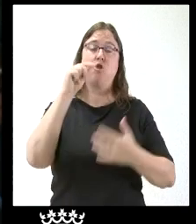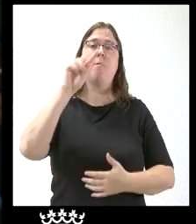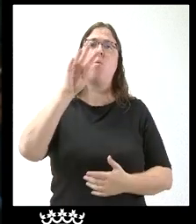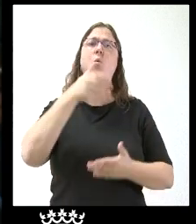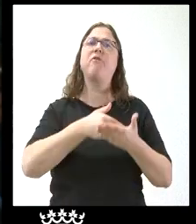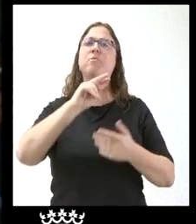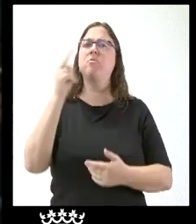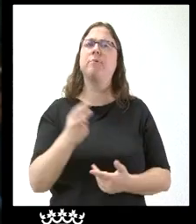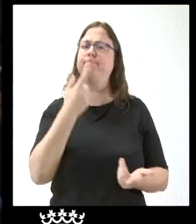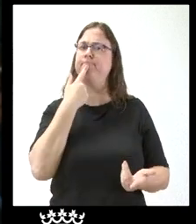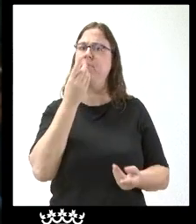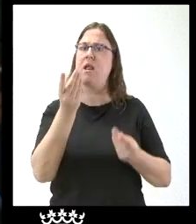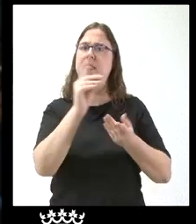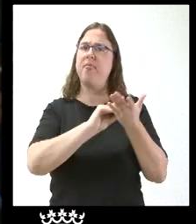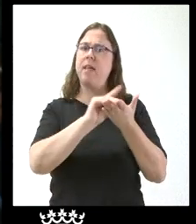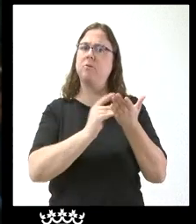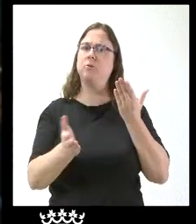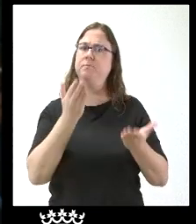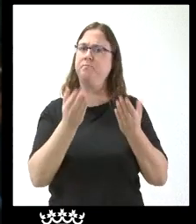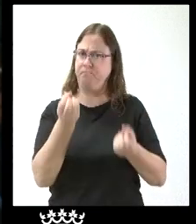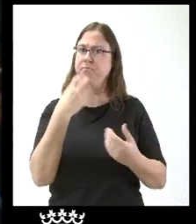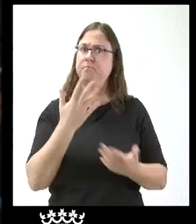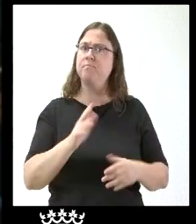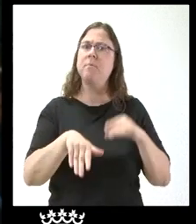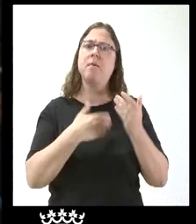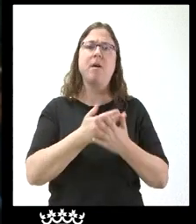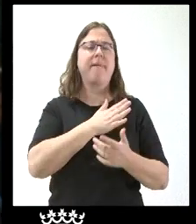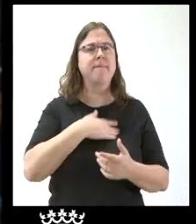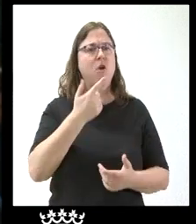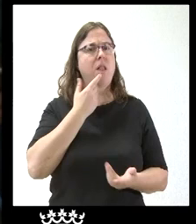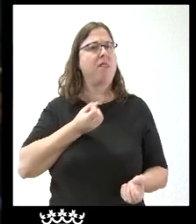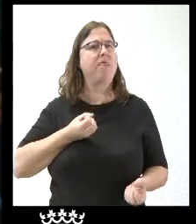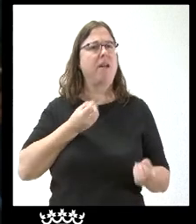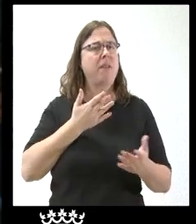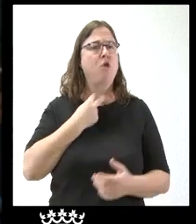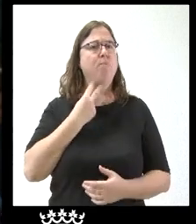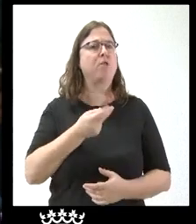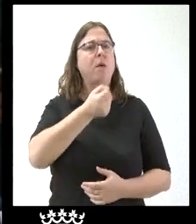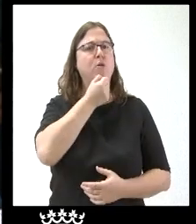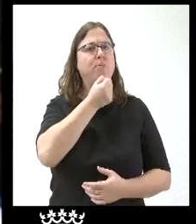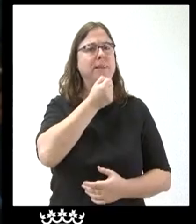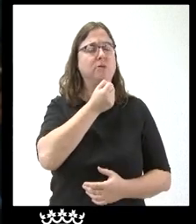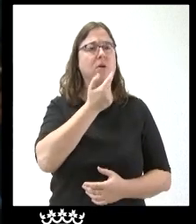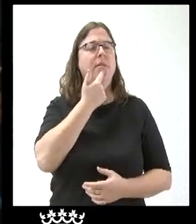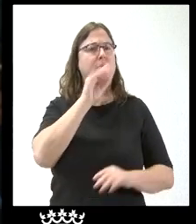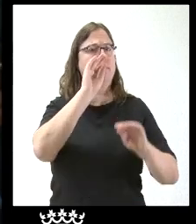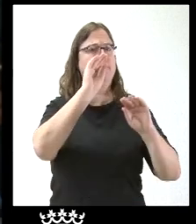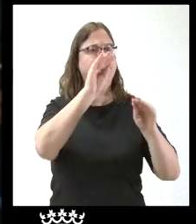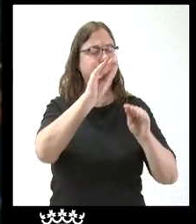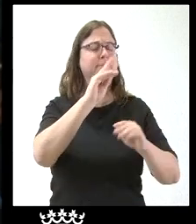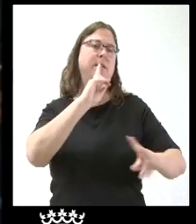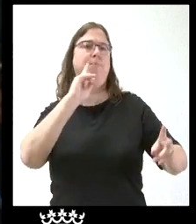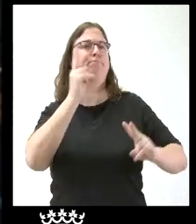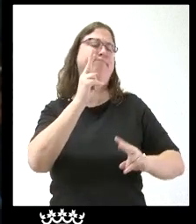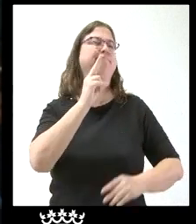Me gustaría que valoraran estos datos y también unas declaraciones del portavoz del PSOE que ha llamado a la Junta Caradura y